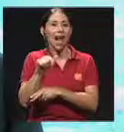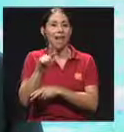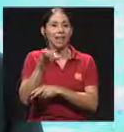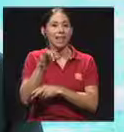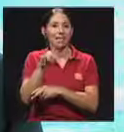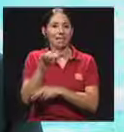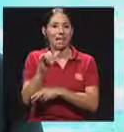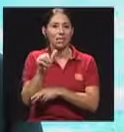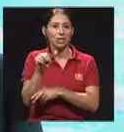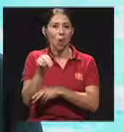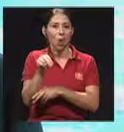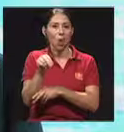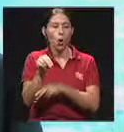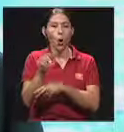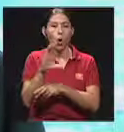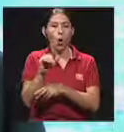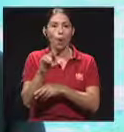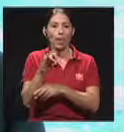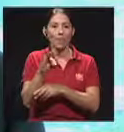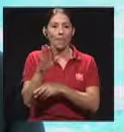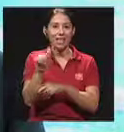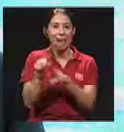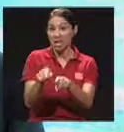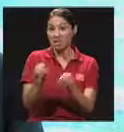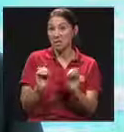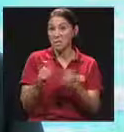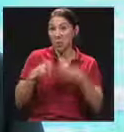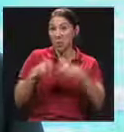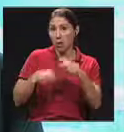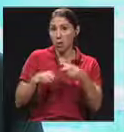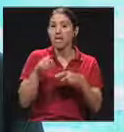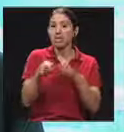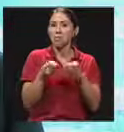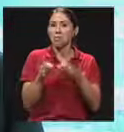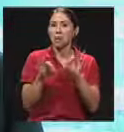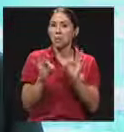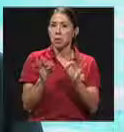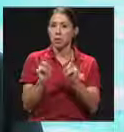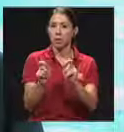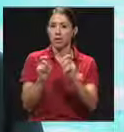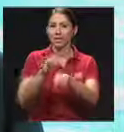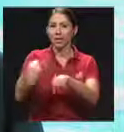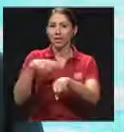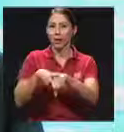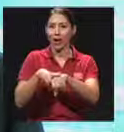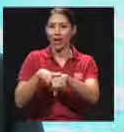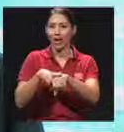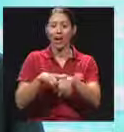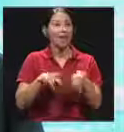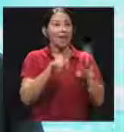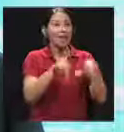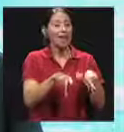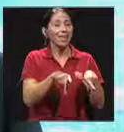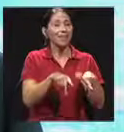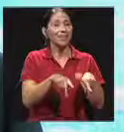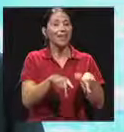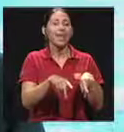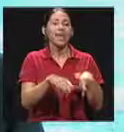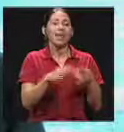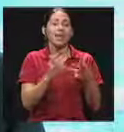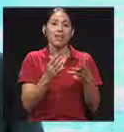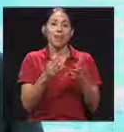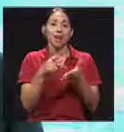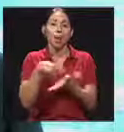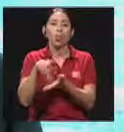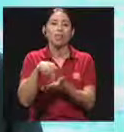no tiene problema. Ese régimen es administrado relativamente bien por el magisterio nacional. La gente que cotiza para el RCC o el